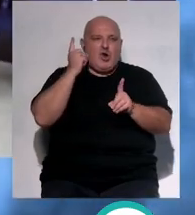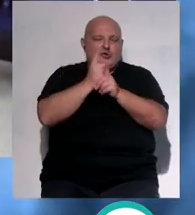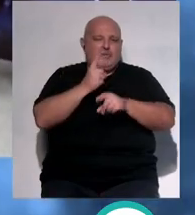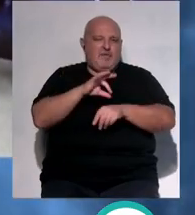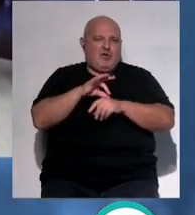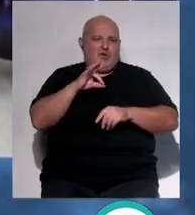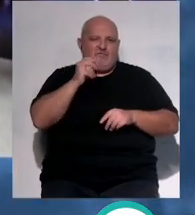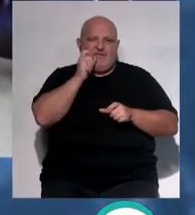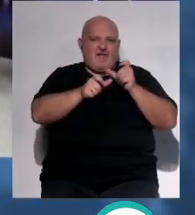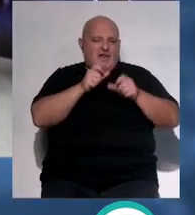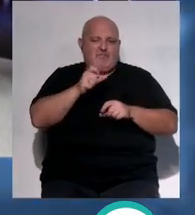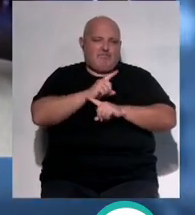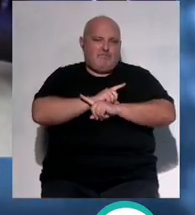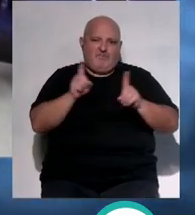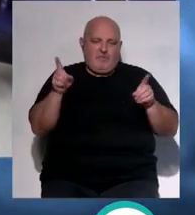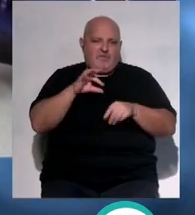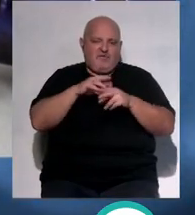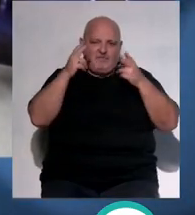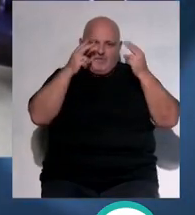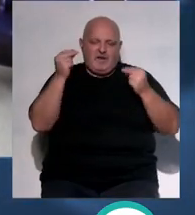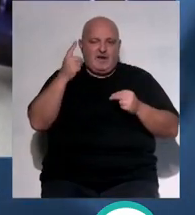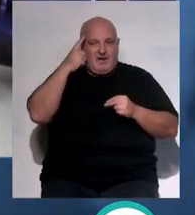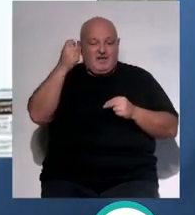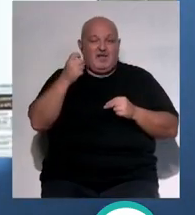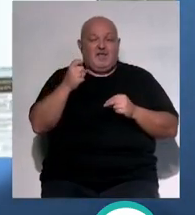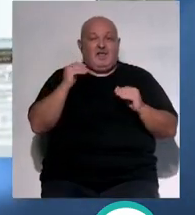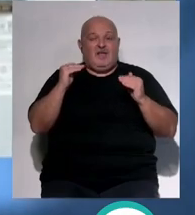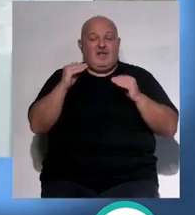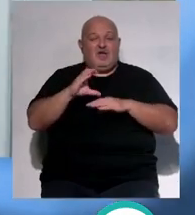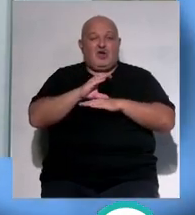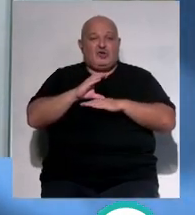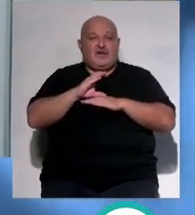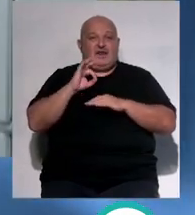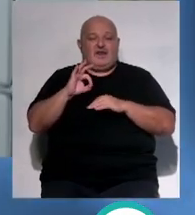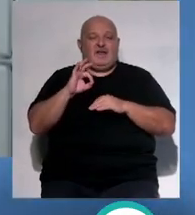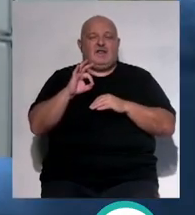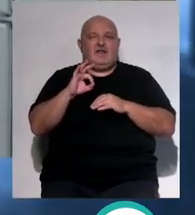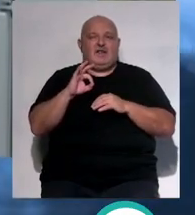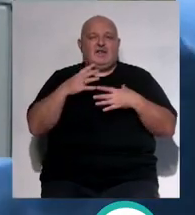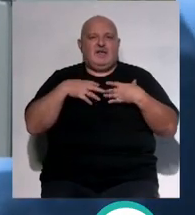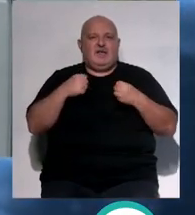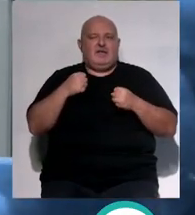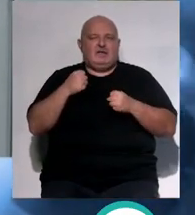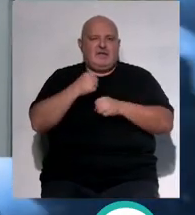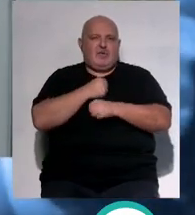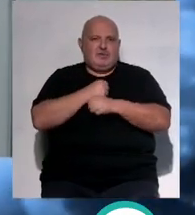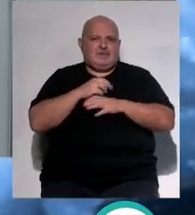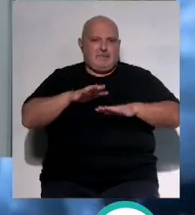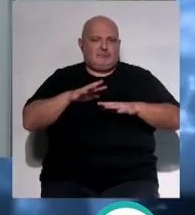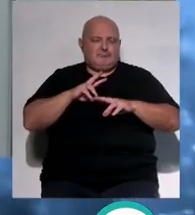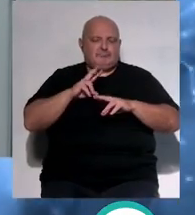física o verbal a nuestros sanitarios tenemos que recordar que desde la consejería de salud y consumo estamos trabajando